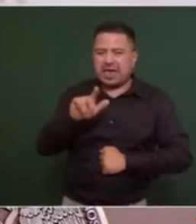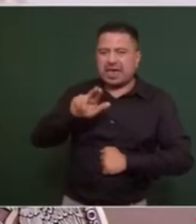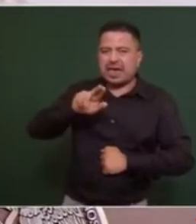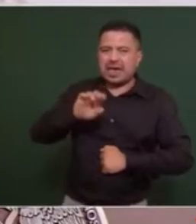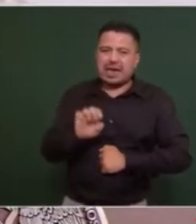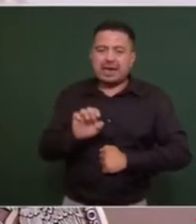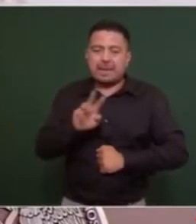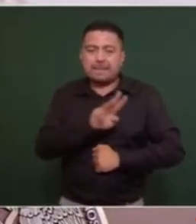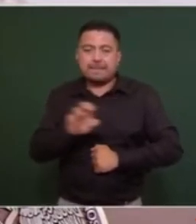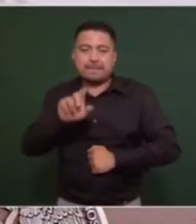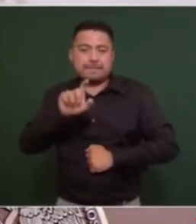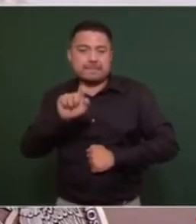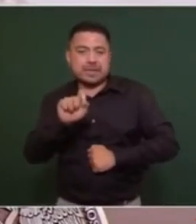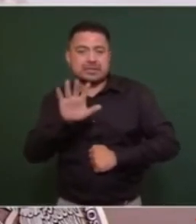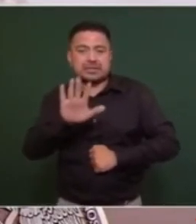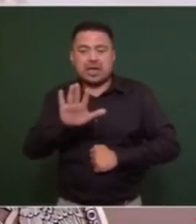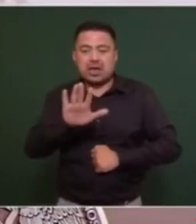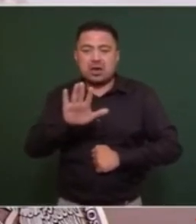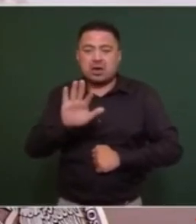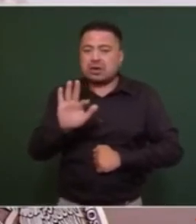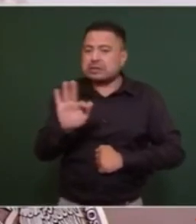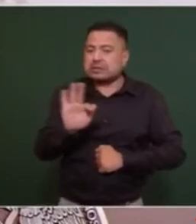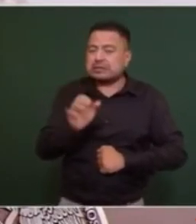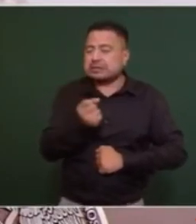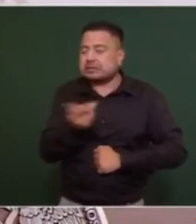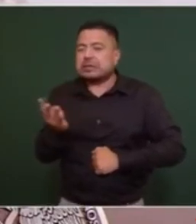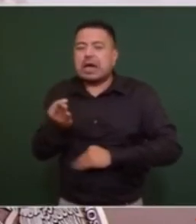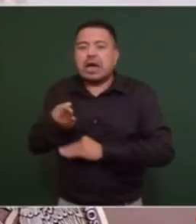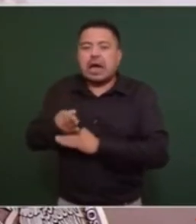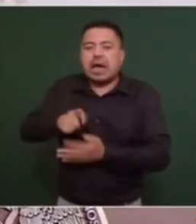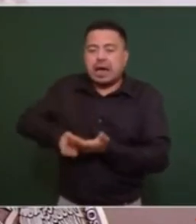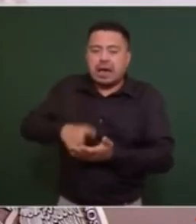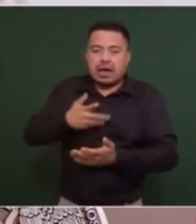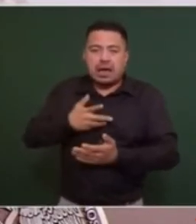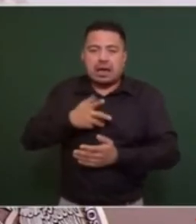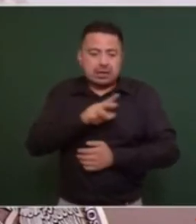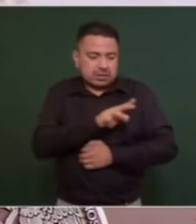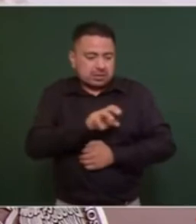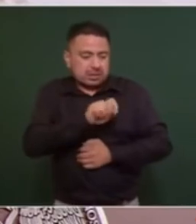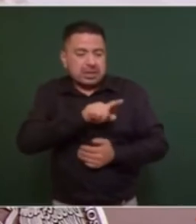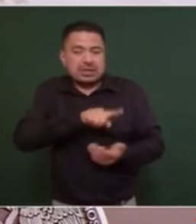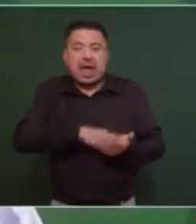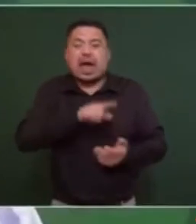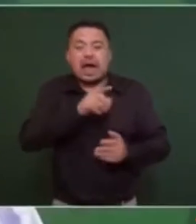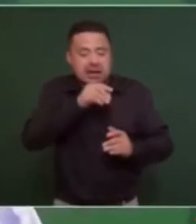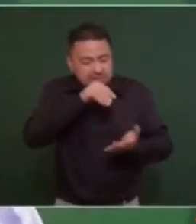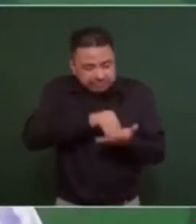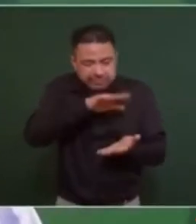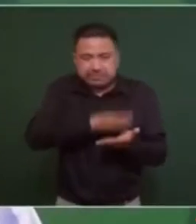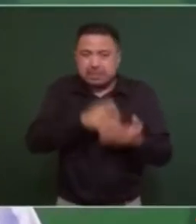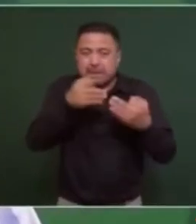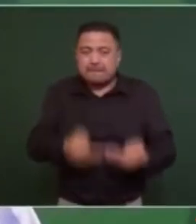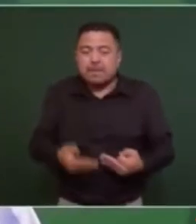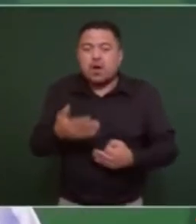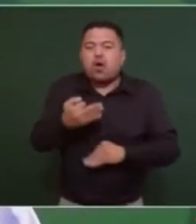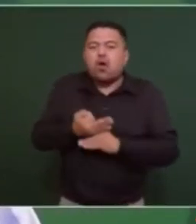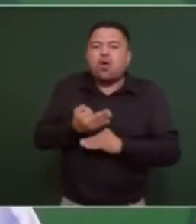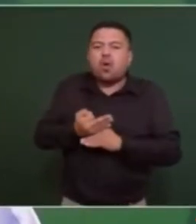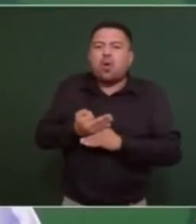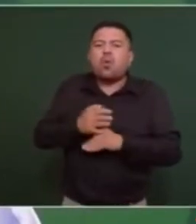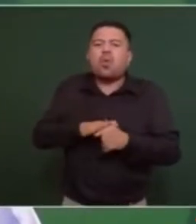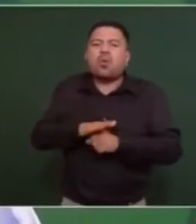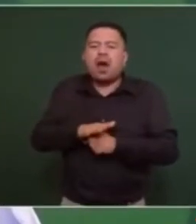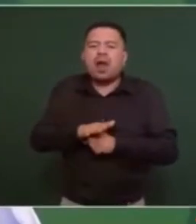325 casos probables y 23 confirmados y la estrategia mediante